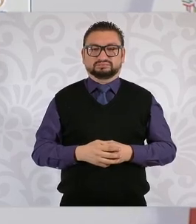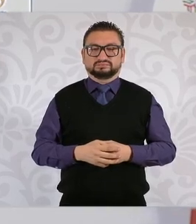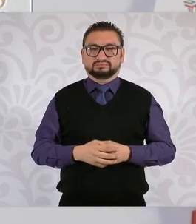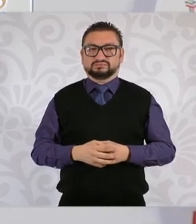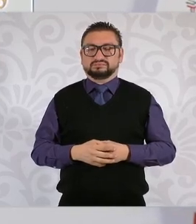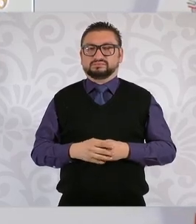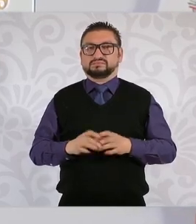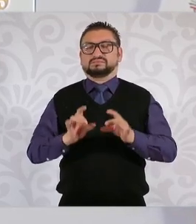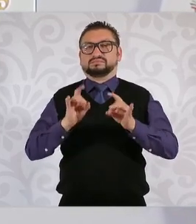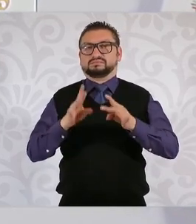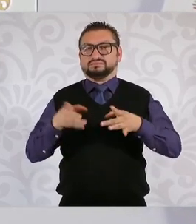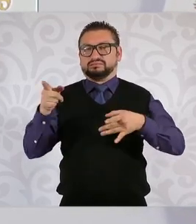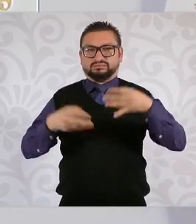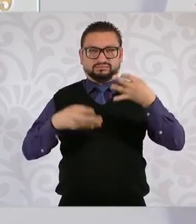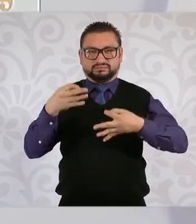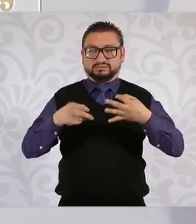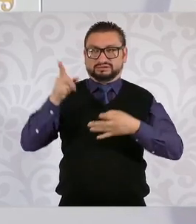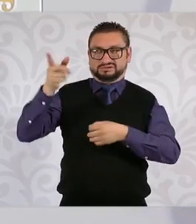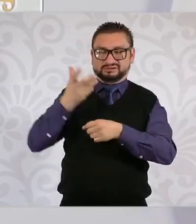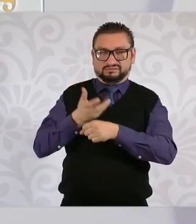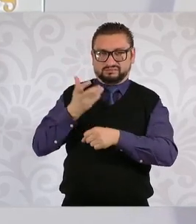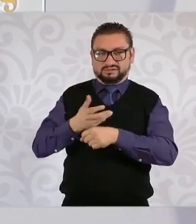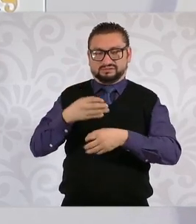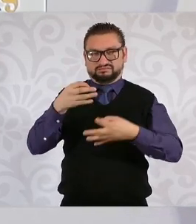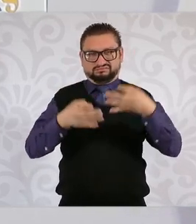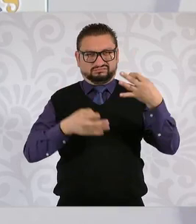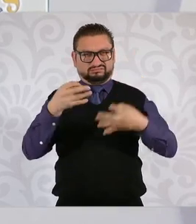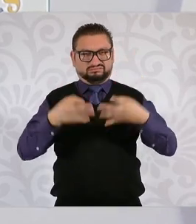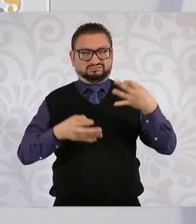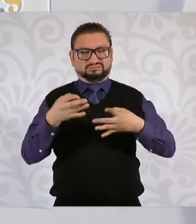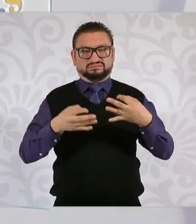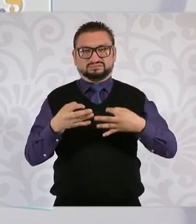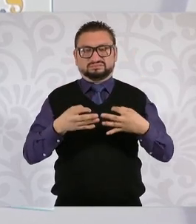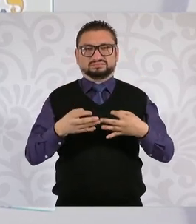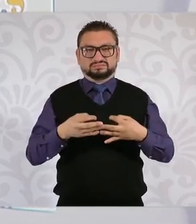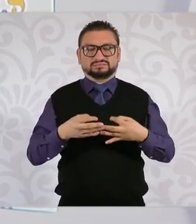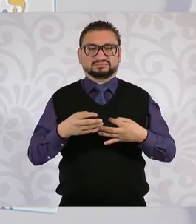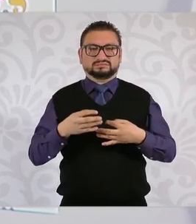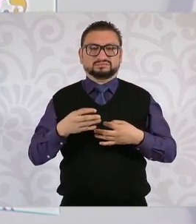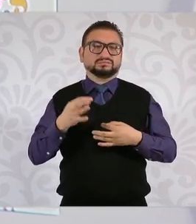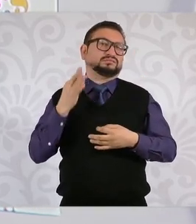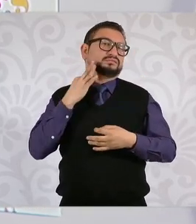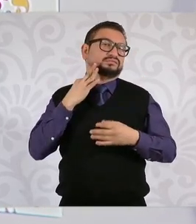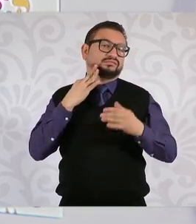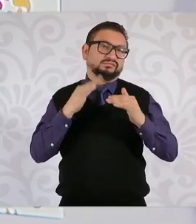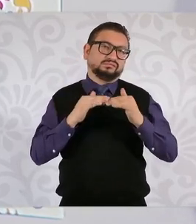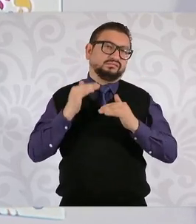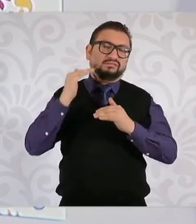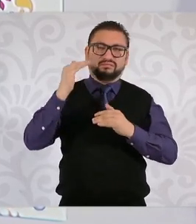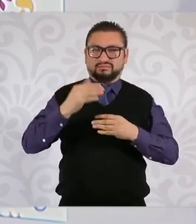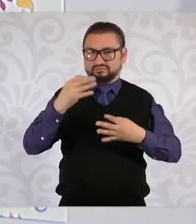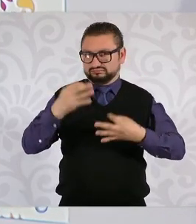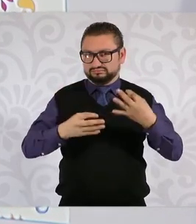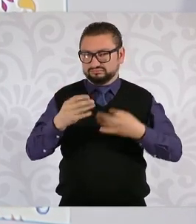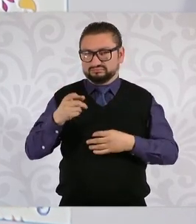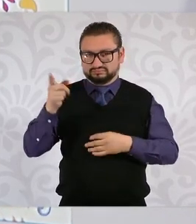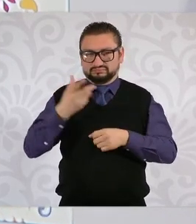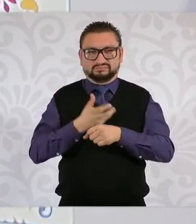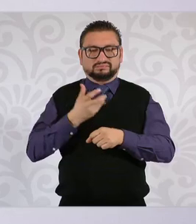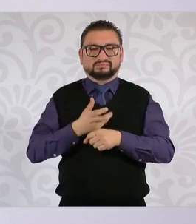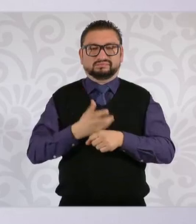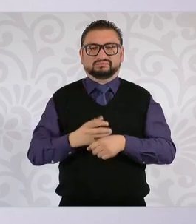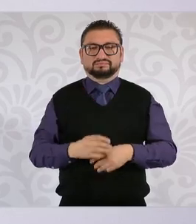y un jurado en Estados Unidos, o sea, una fiscalía de Estados Unidos y un jurado de Estados Unidos,